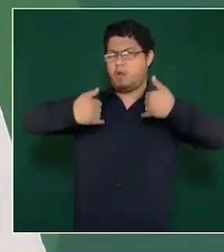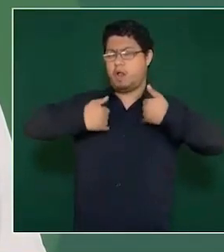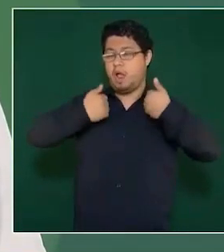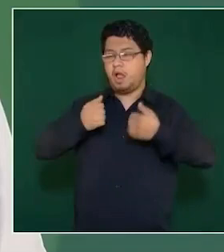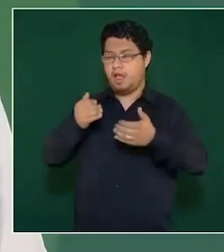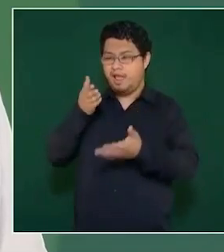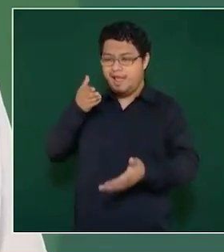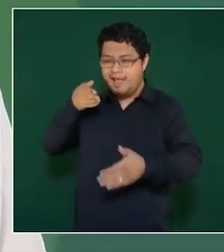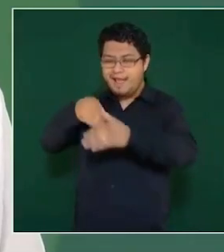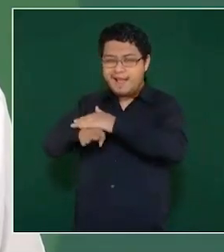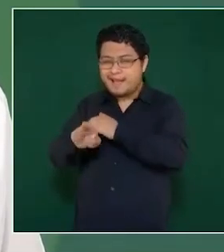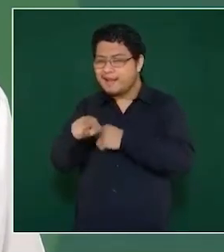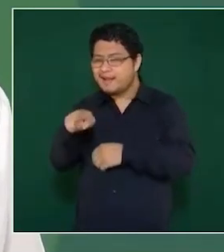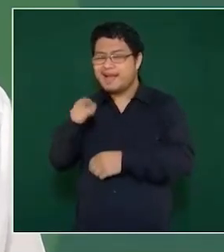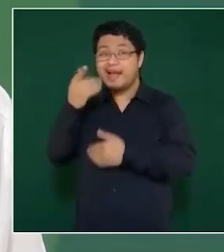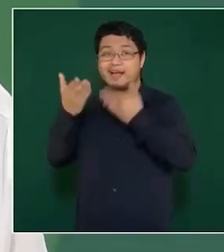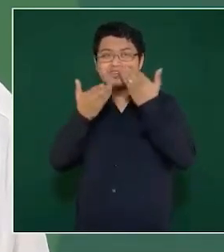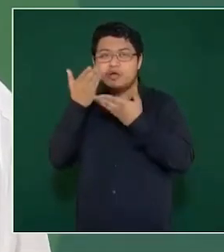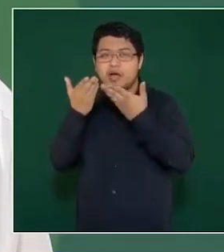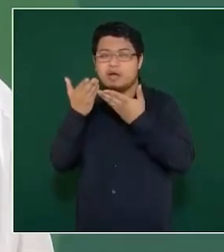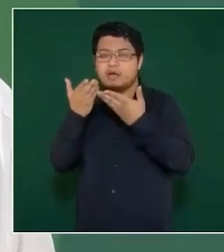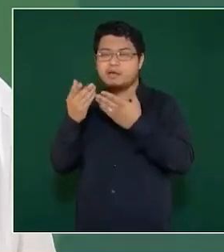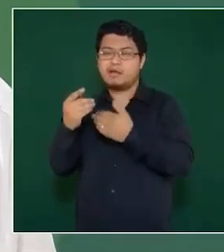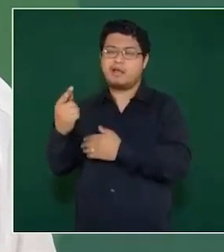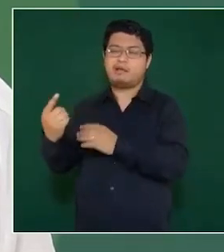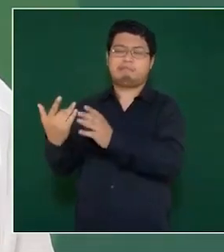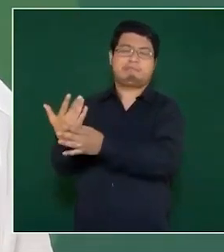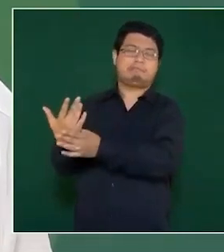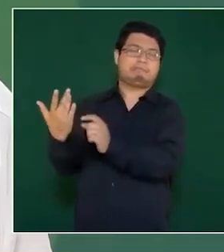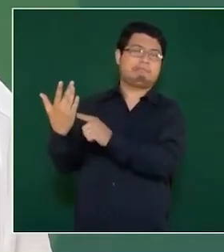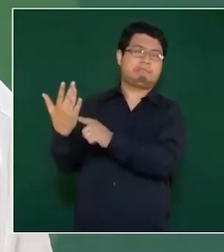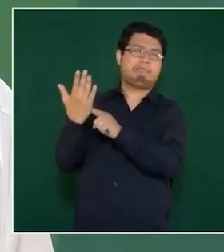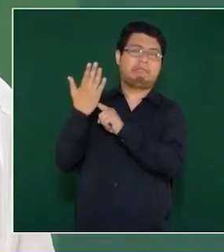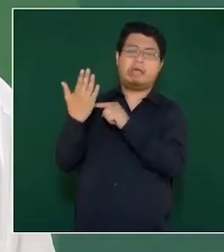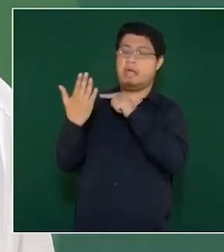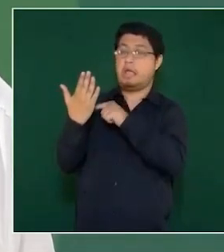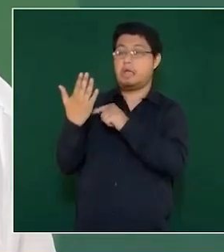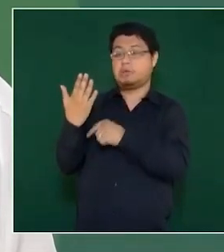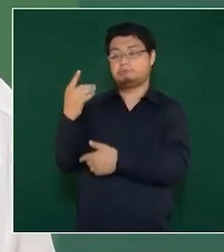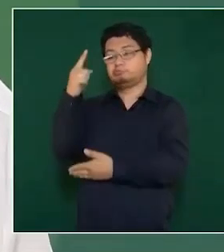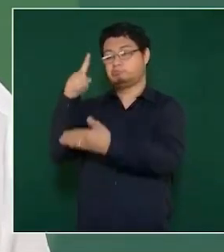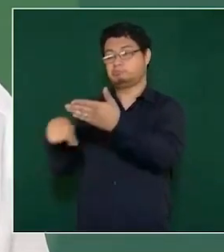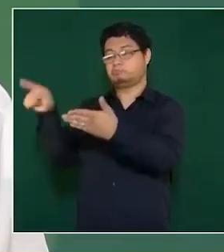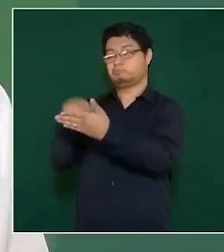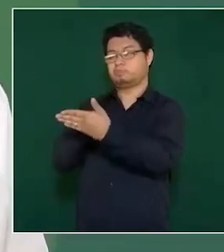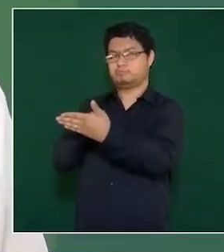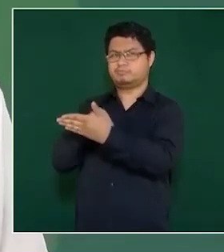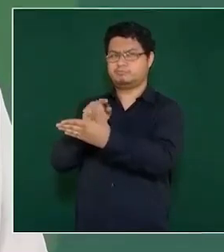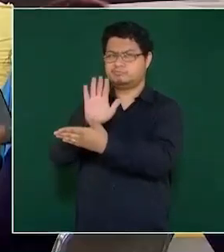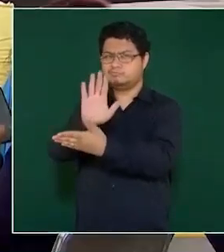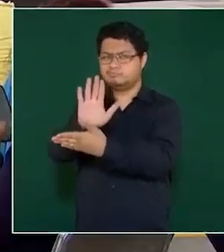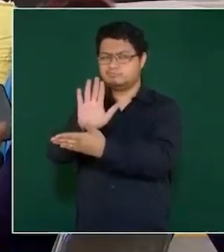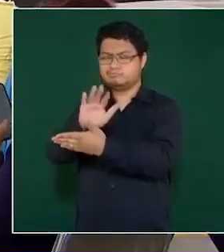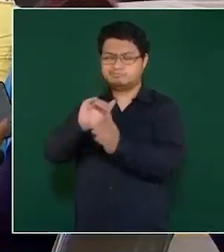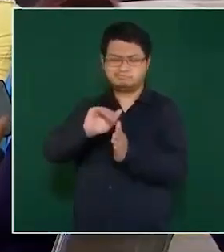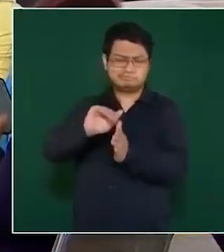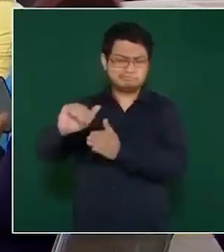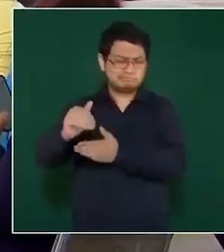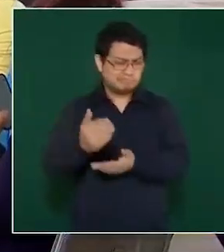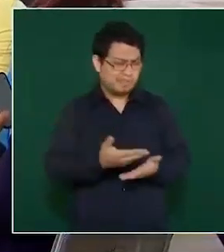con la mentira de que no pasaban el examen de admisión, pues ahora no tenemos los médicos ni los